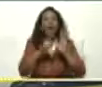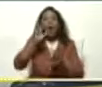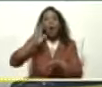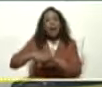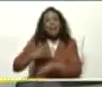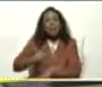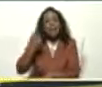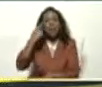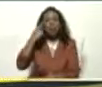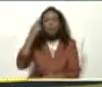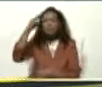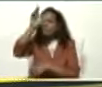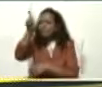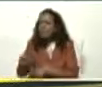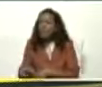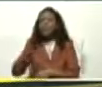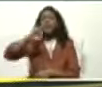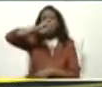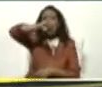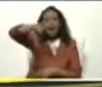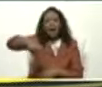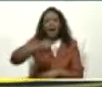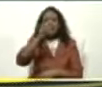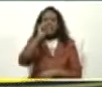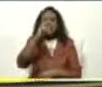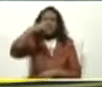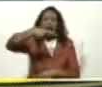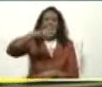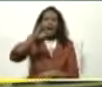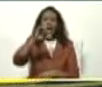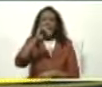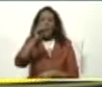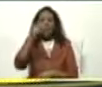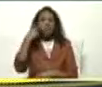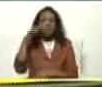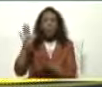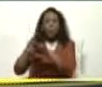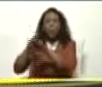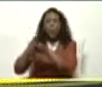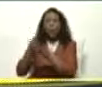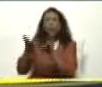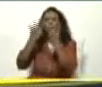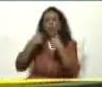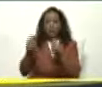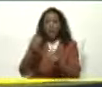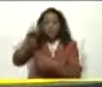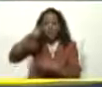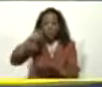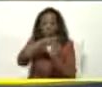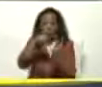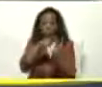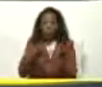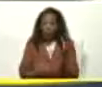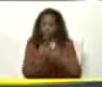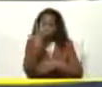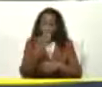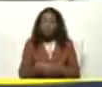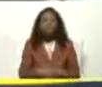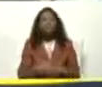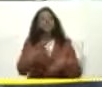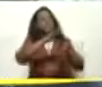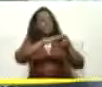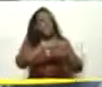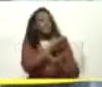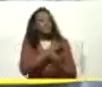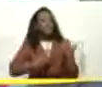opinión De Jacqueline Jacqueline ¿Tú crees Que podamos hacer esto? Vamos a ver Que dice Jacqueline Adelante Presidente Por